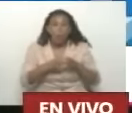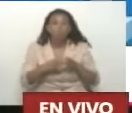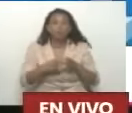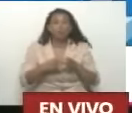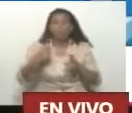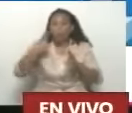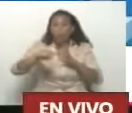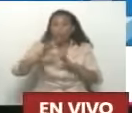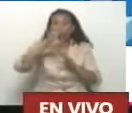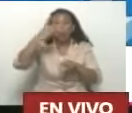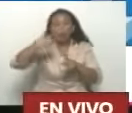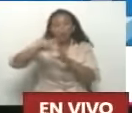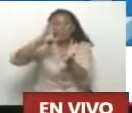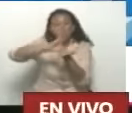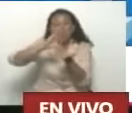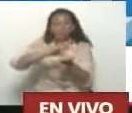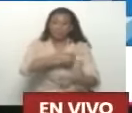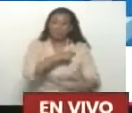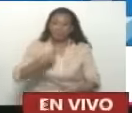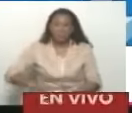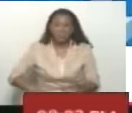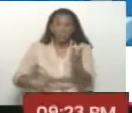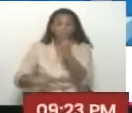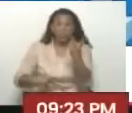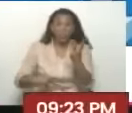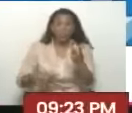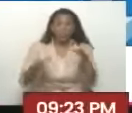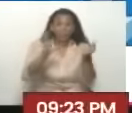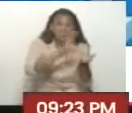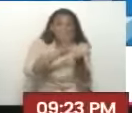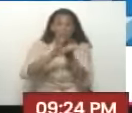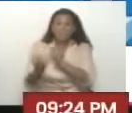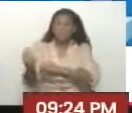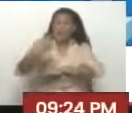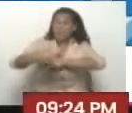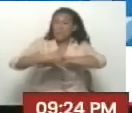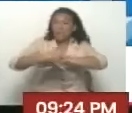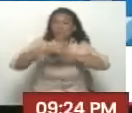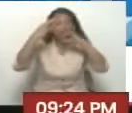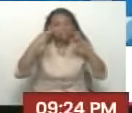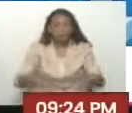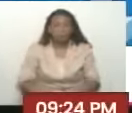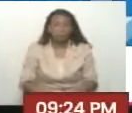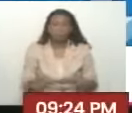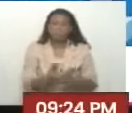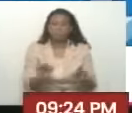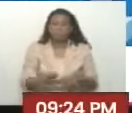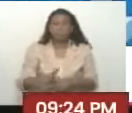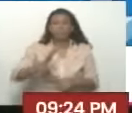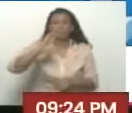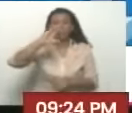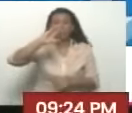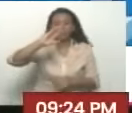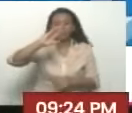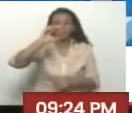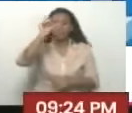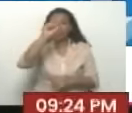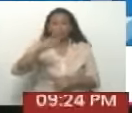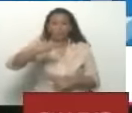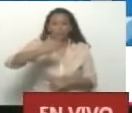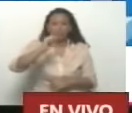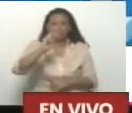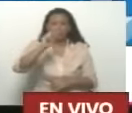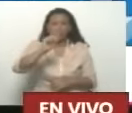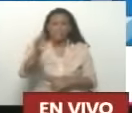Chen, ahí está Gabriela, la ciudad más avanzada del mundo a nivel tecnológico, Chen Chen. Allá